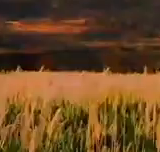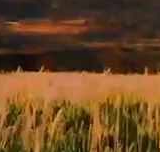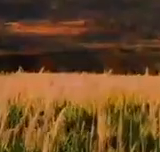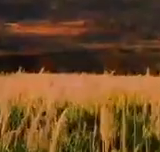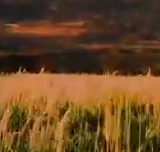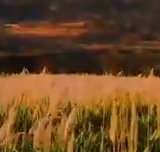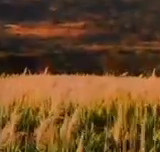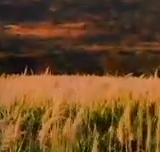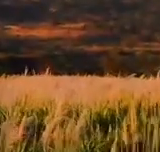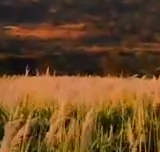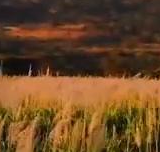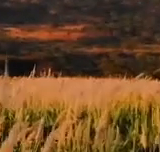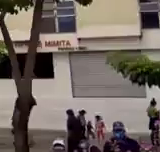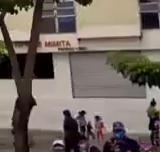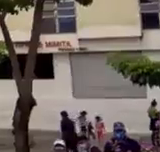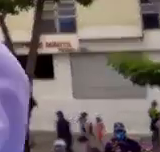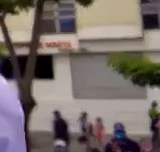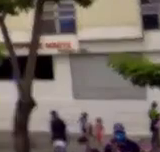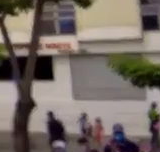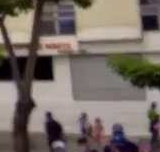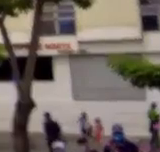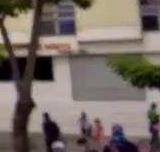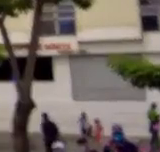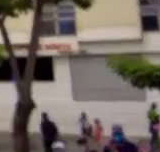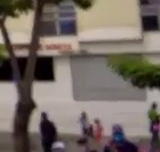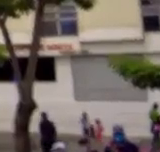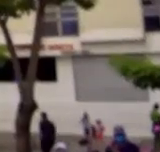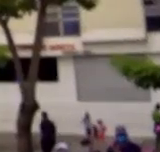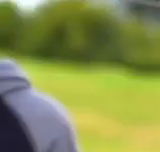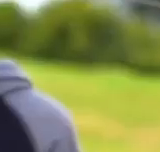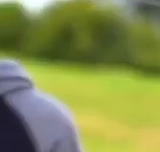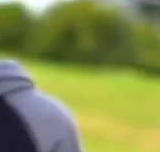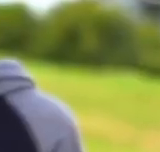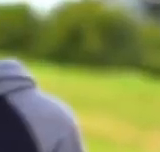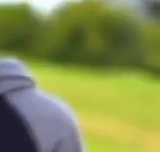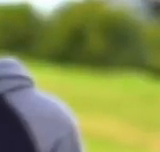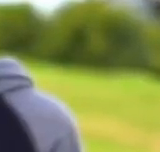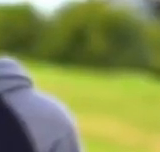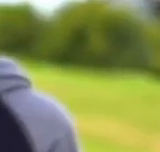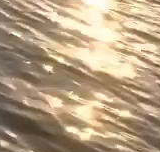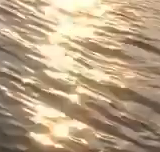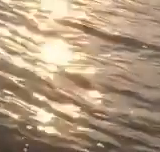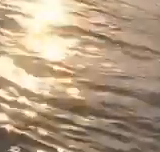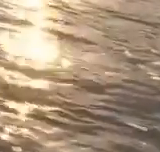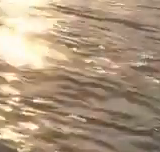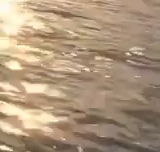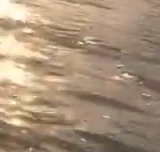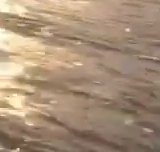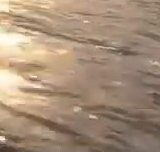Todos los canales y emisoras deben enlazarse a la cadena nacional de radio y televisión.